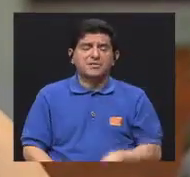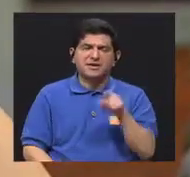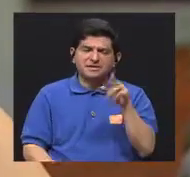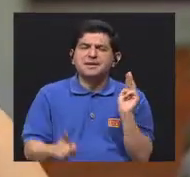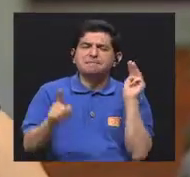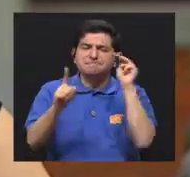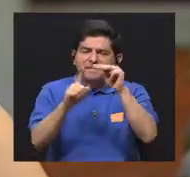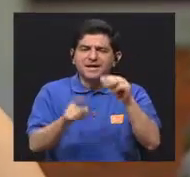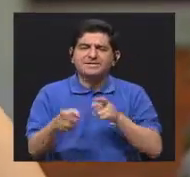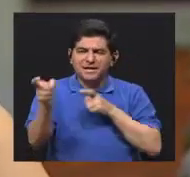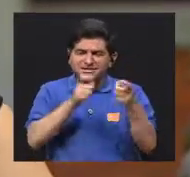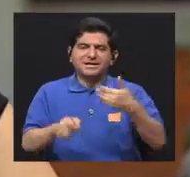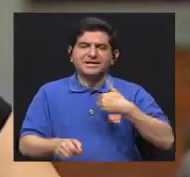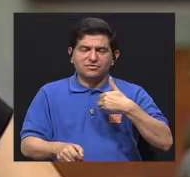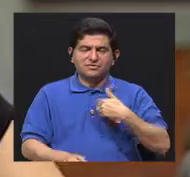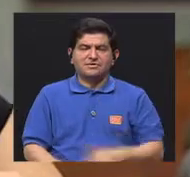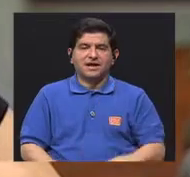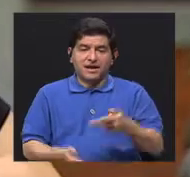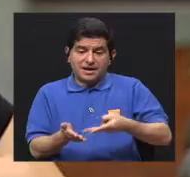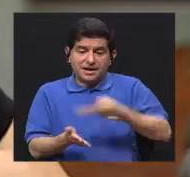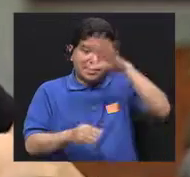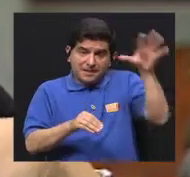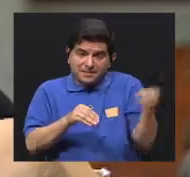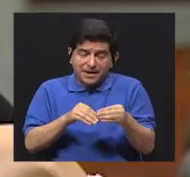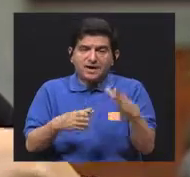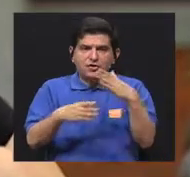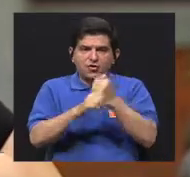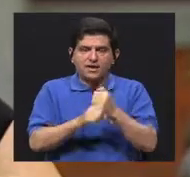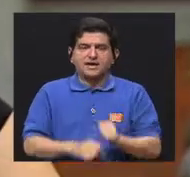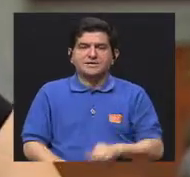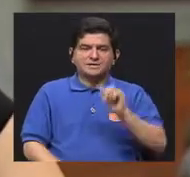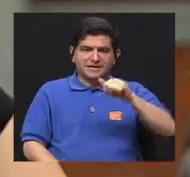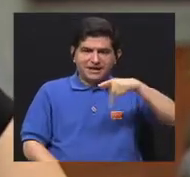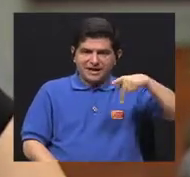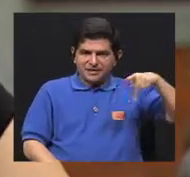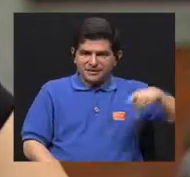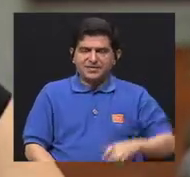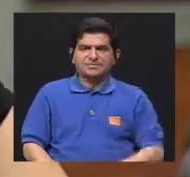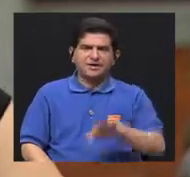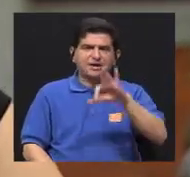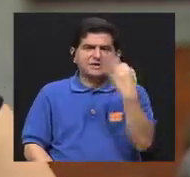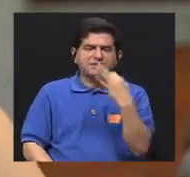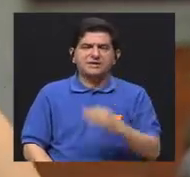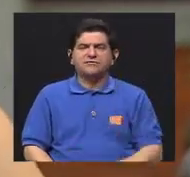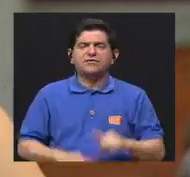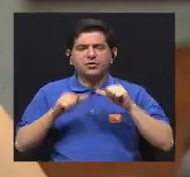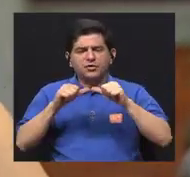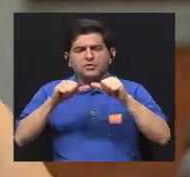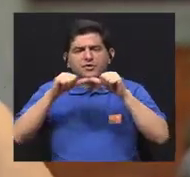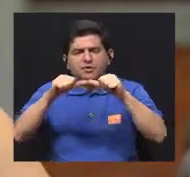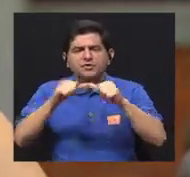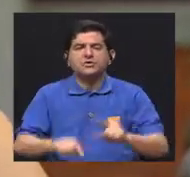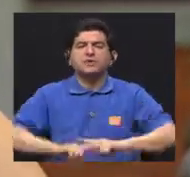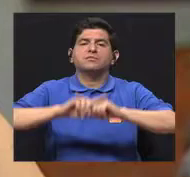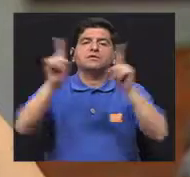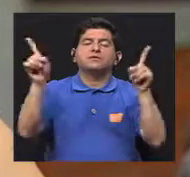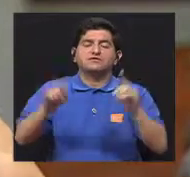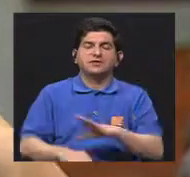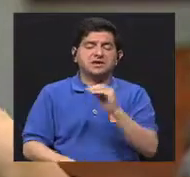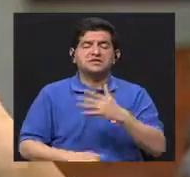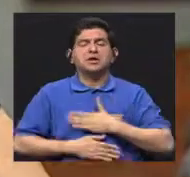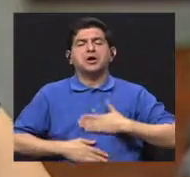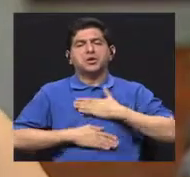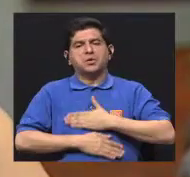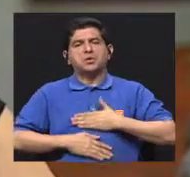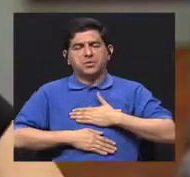esas metas y llevar ese control. Y el valor añadido es de poder hacerlo por medio de la aplicación de una forma más constante, de una forma diferente, de una